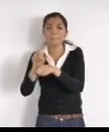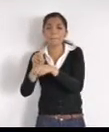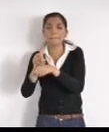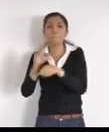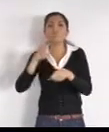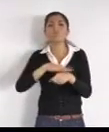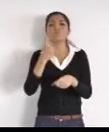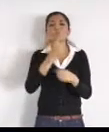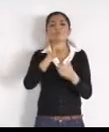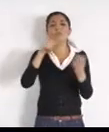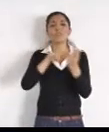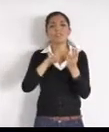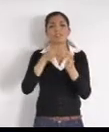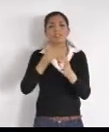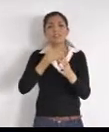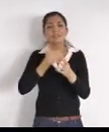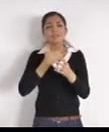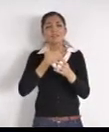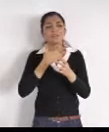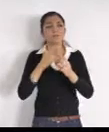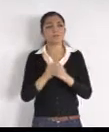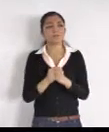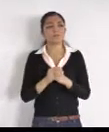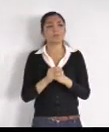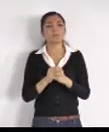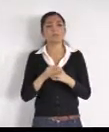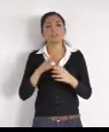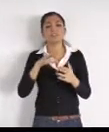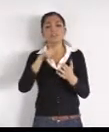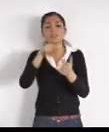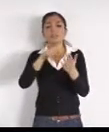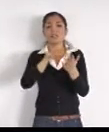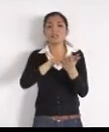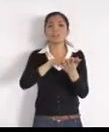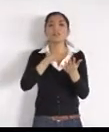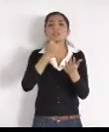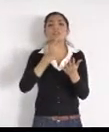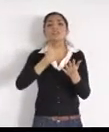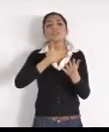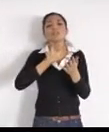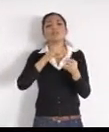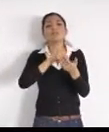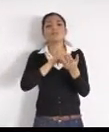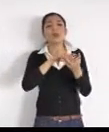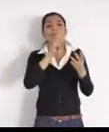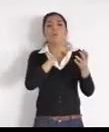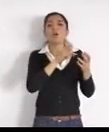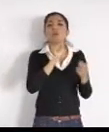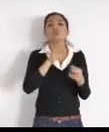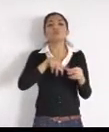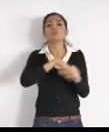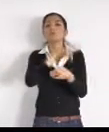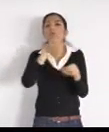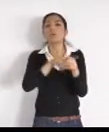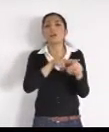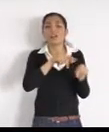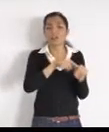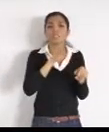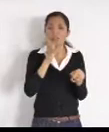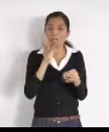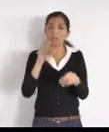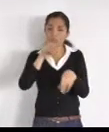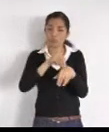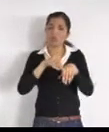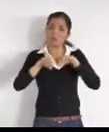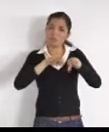y se trae mucha sedimentación, que está naturalmente, en el subsuelo, estamos trabajando ya, para la perforación, de una batería, de un acuífero distinto,